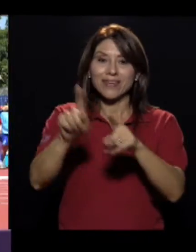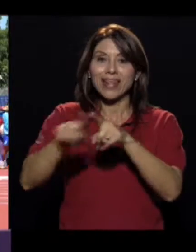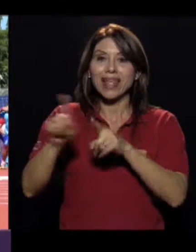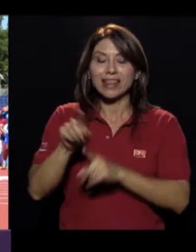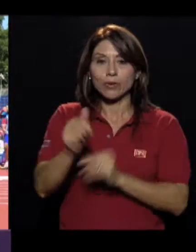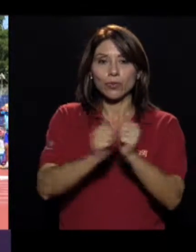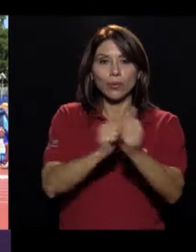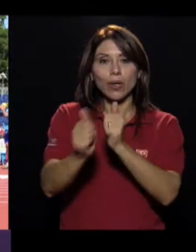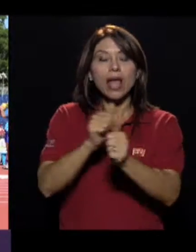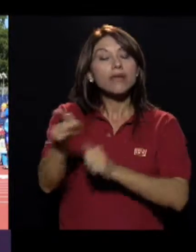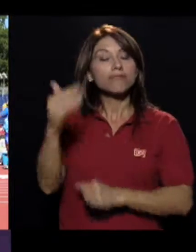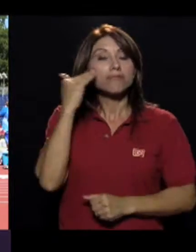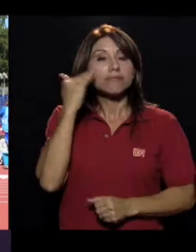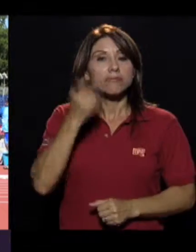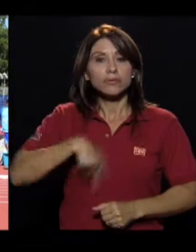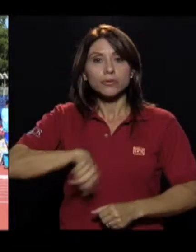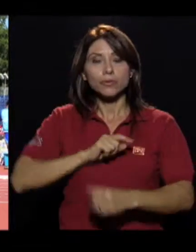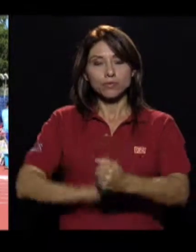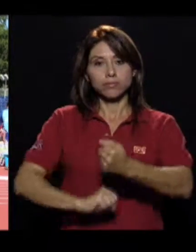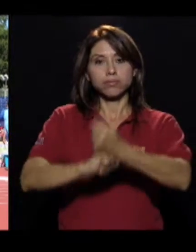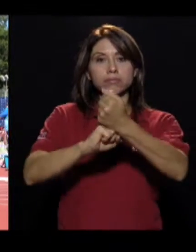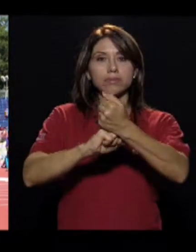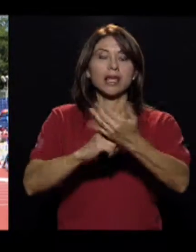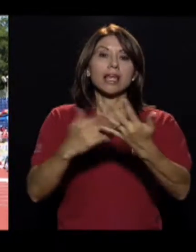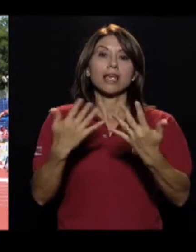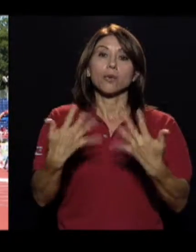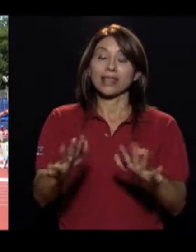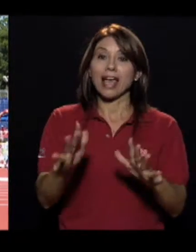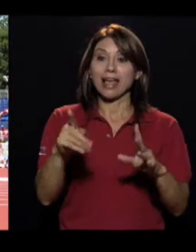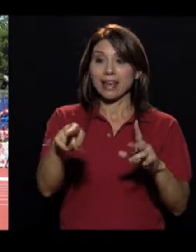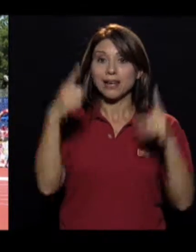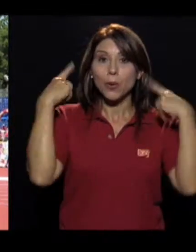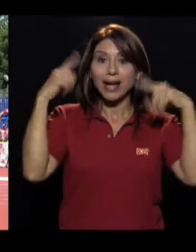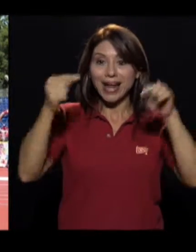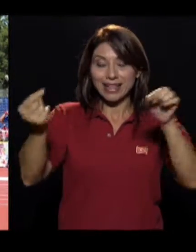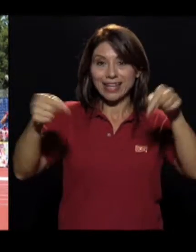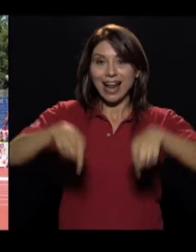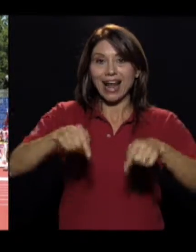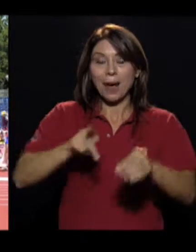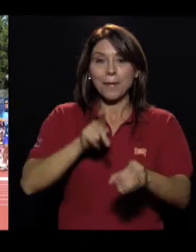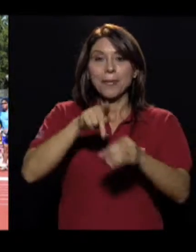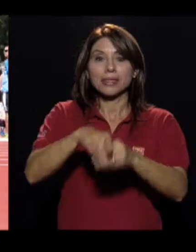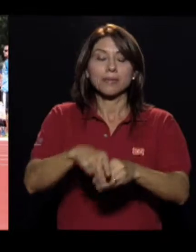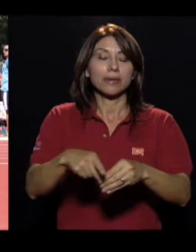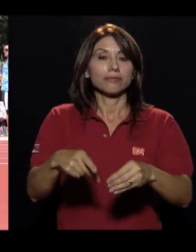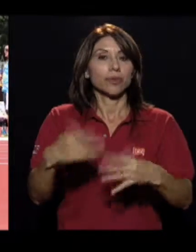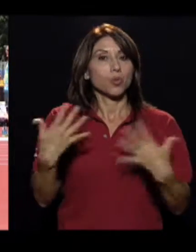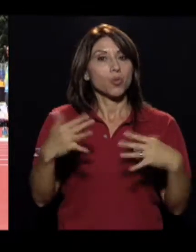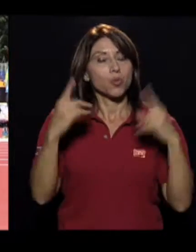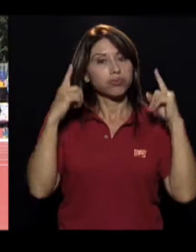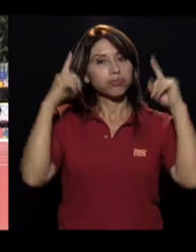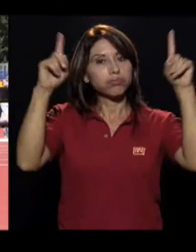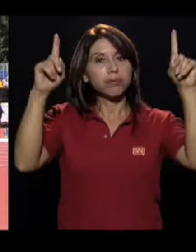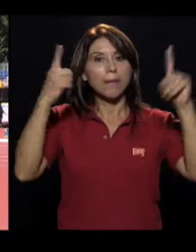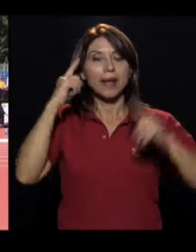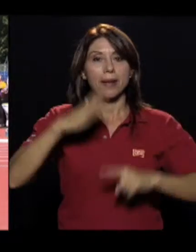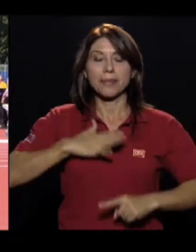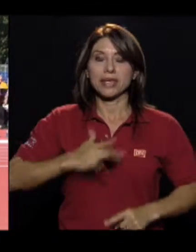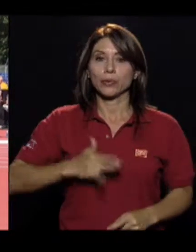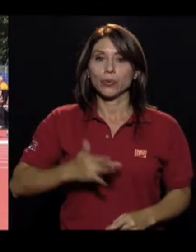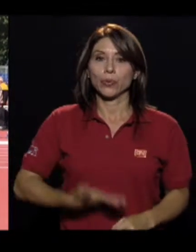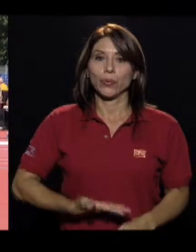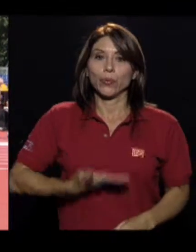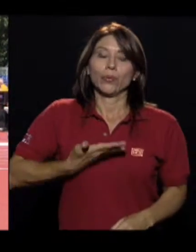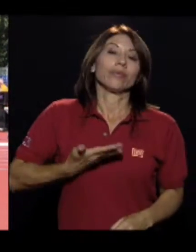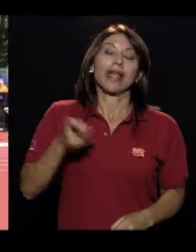bala. Sin embargo, él sabe que cuenta con todo nuestro apoyo y el simple hecho de que haya llegado hasta acá es un gran logro.